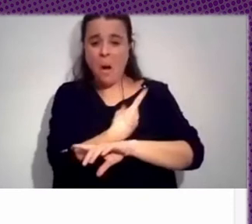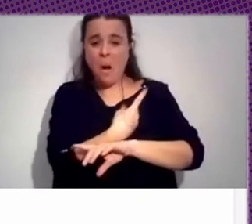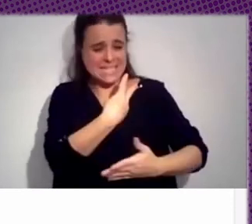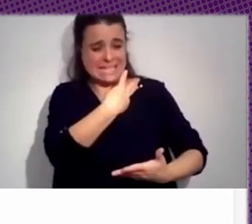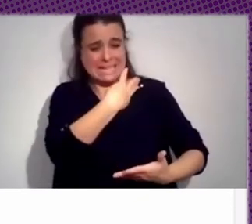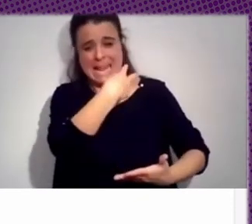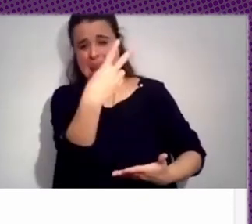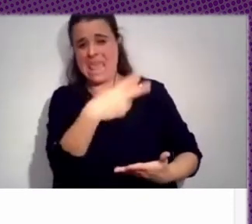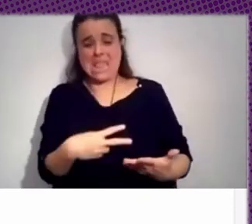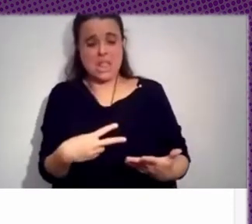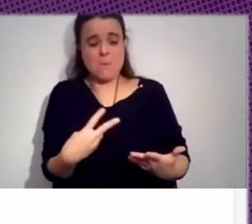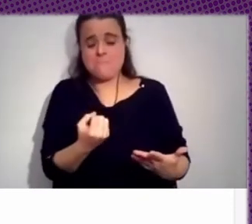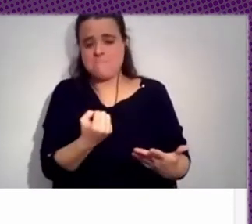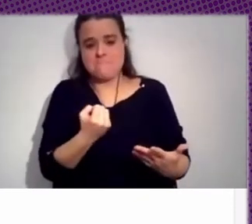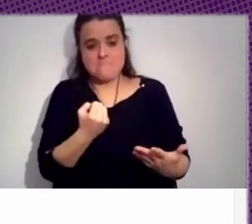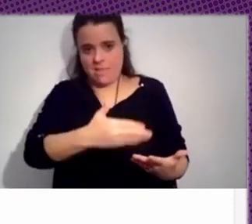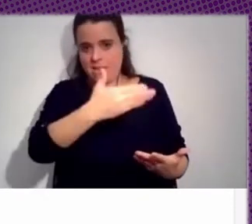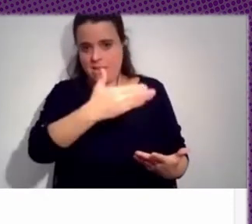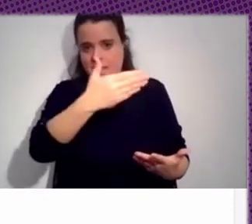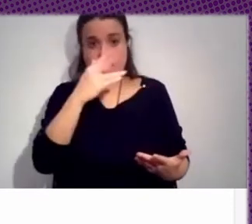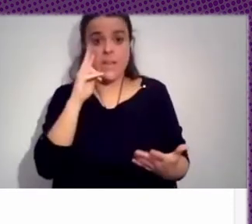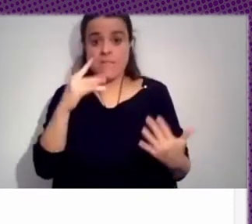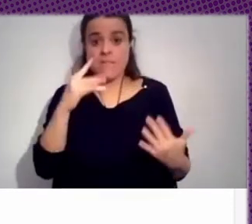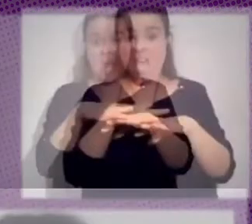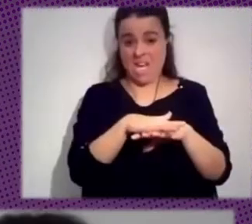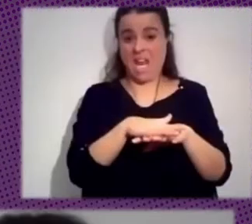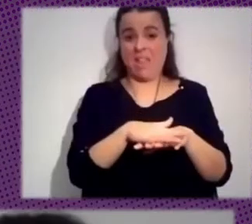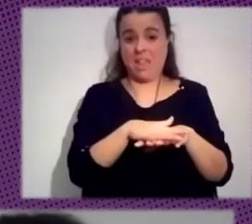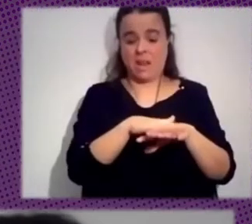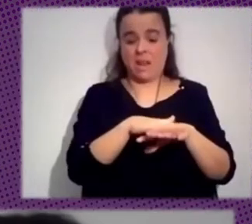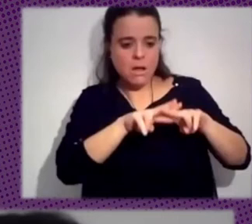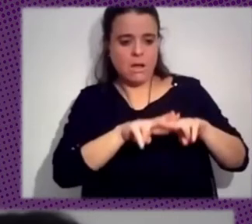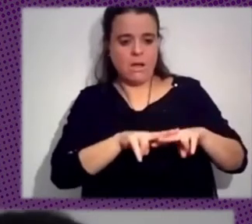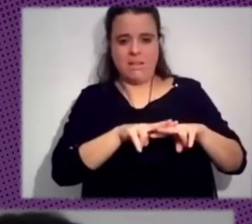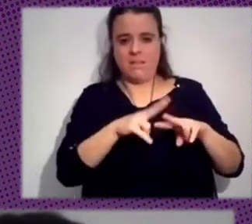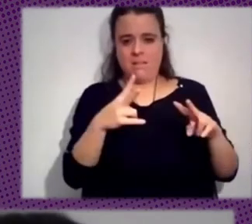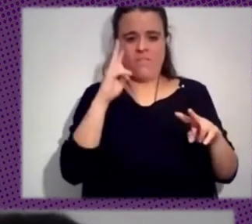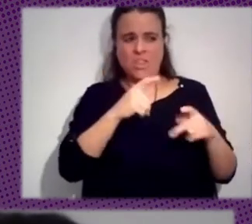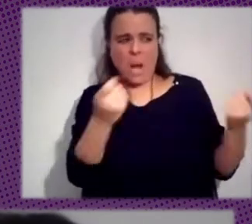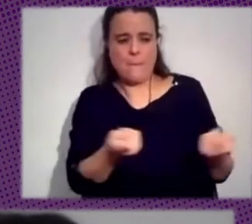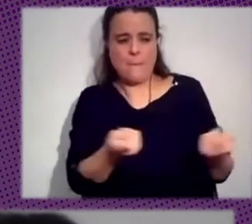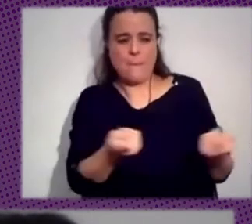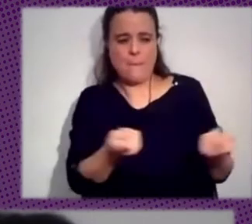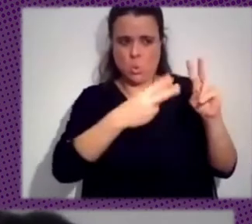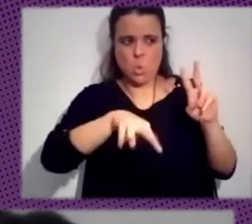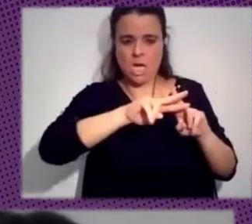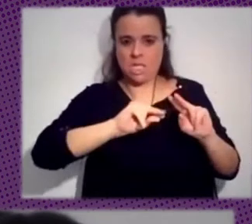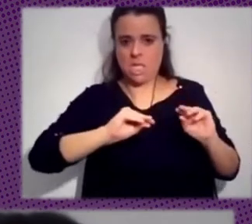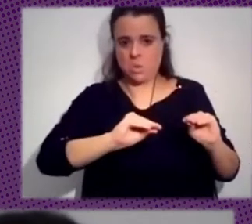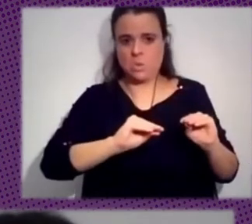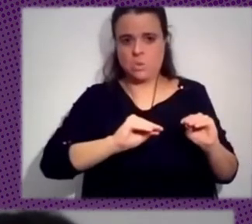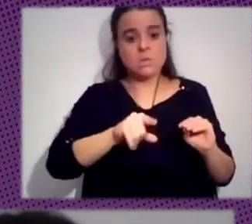mierda que se puede ver en redes cuando os asomáis a esos hashtags y a esas campañas. Y es muy necesario el trabajo que se hace como